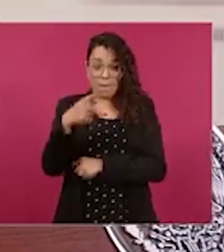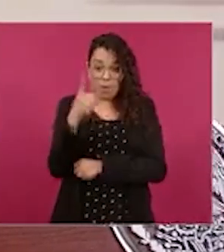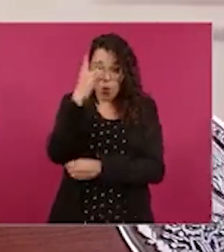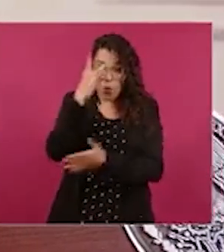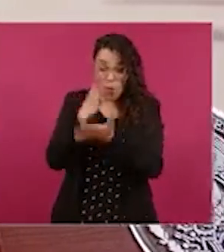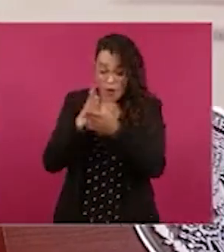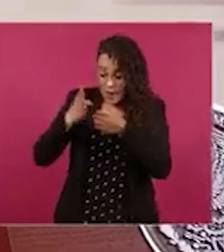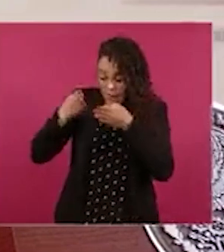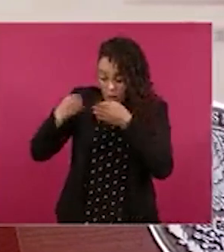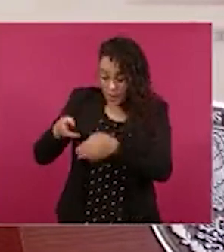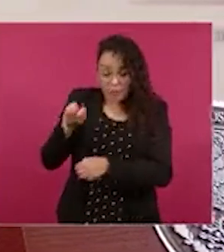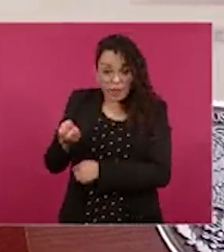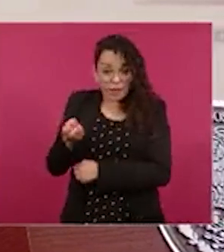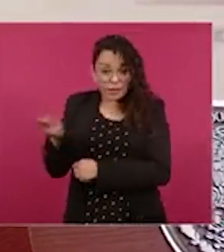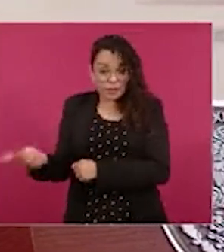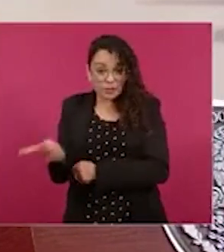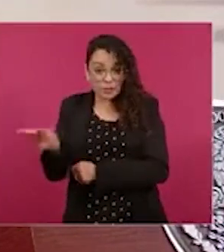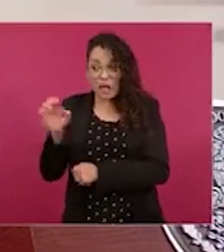que fuese